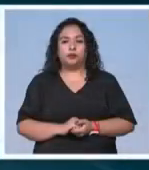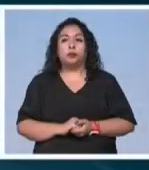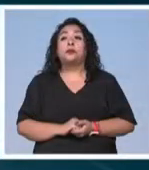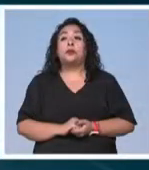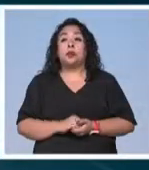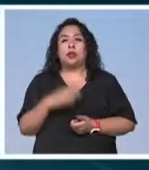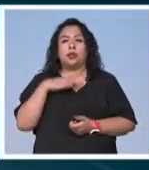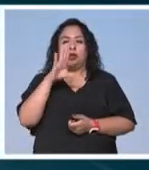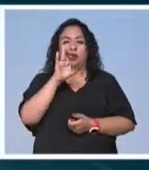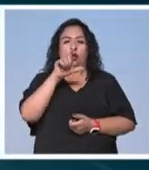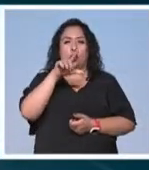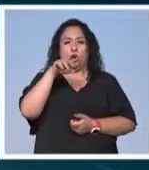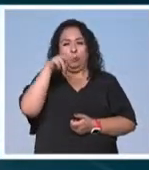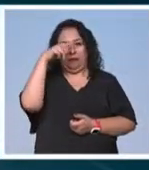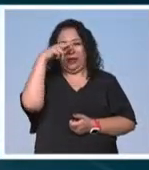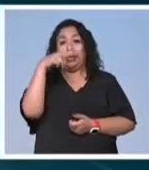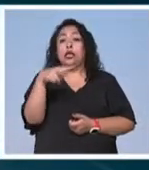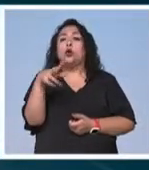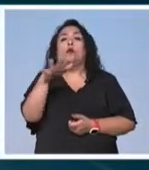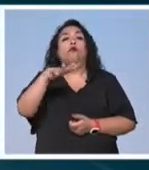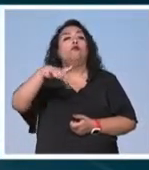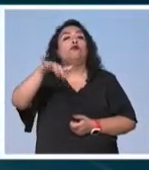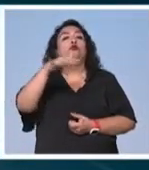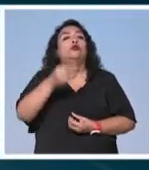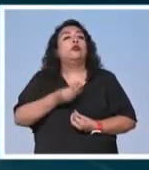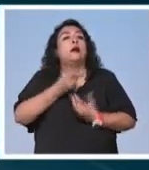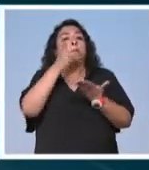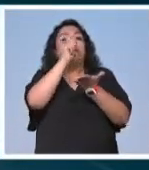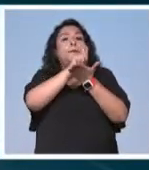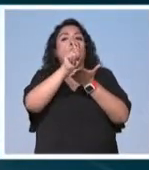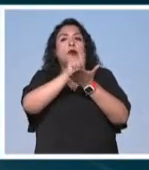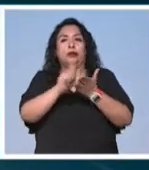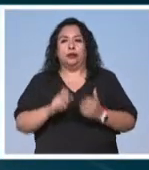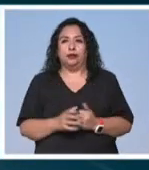el colegio de México anda en busca de poetas